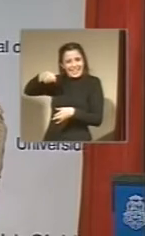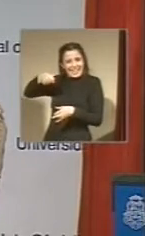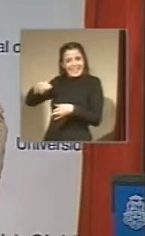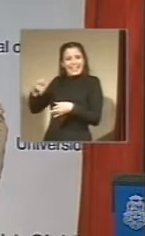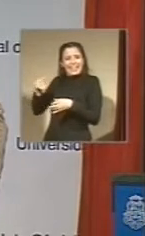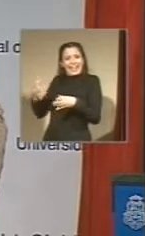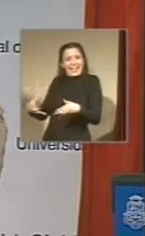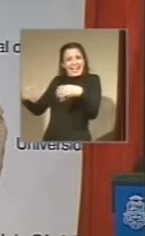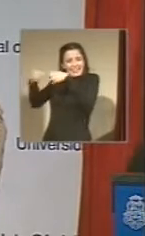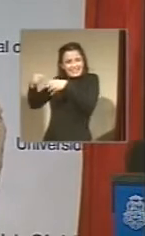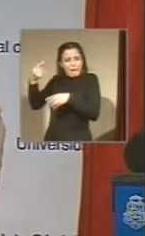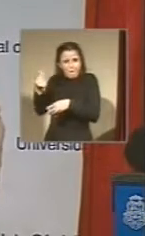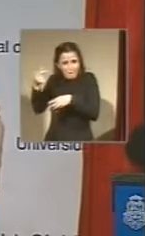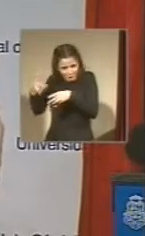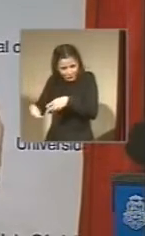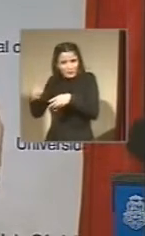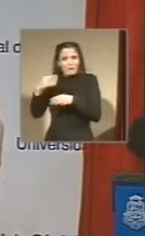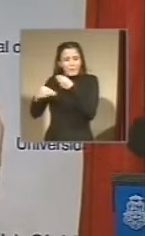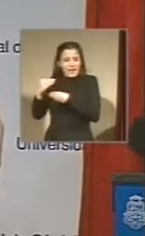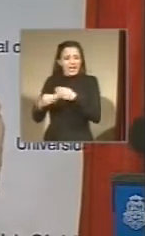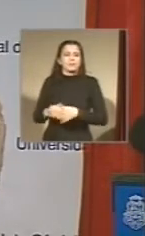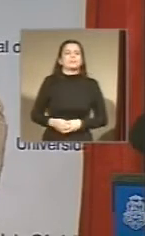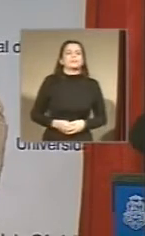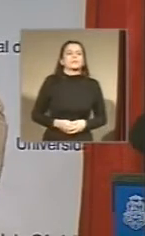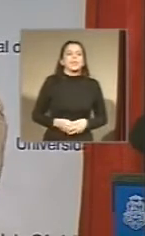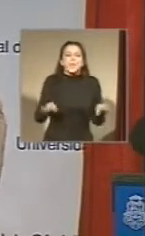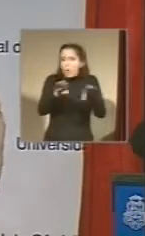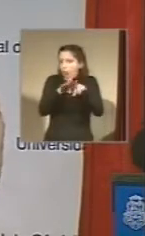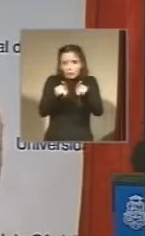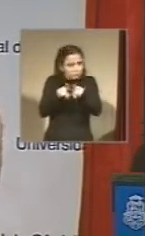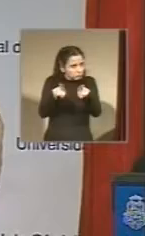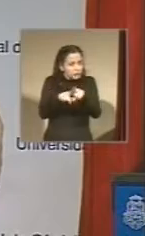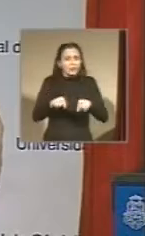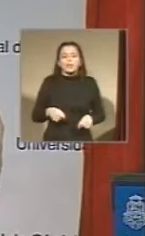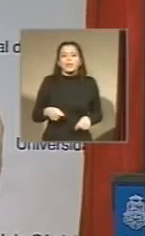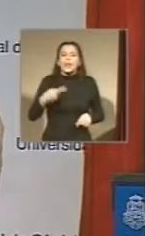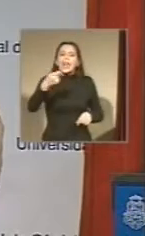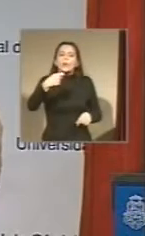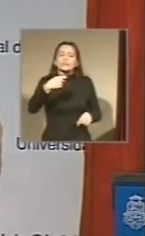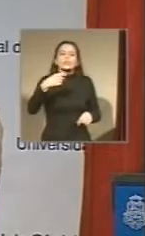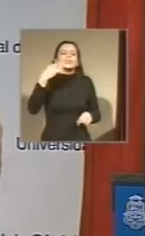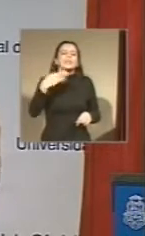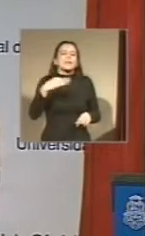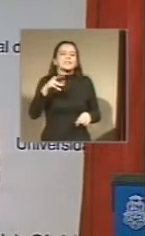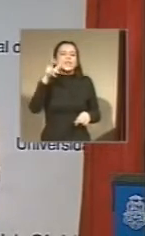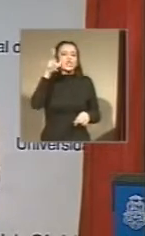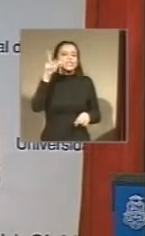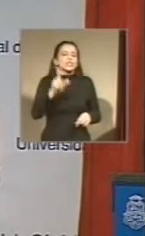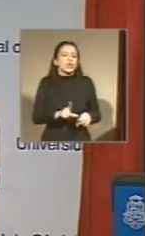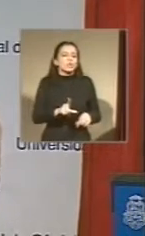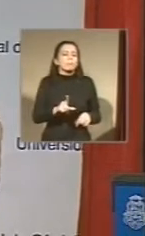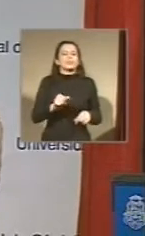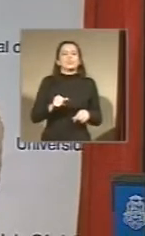que en este punto es violada por todos los gobiernos. La jubilación debe ser del 82% del último salario en actividad.